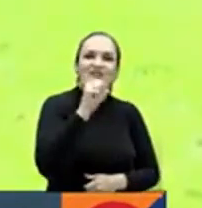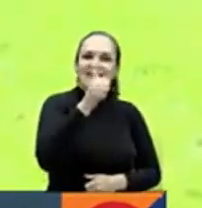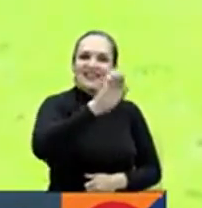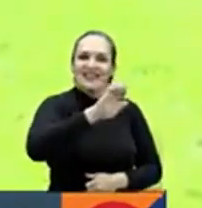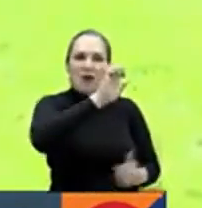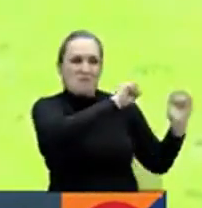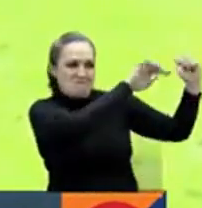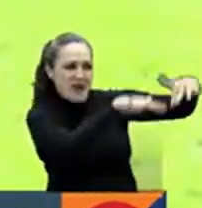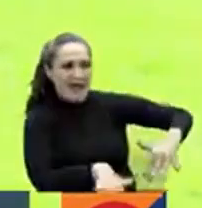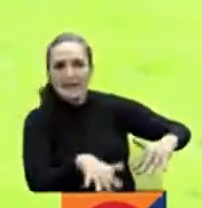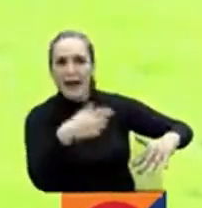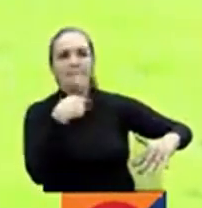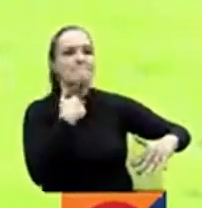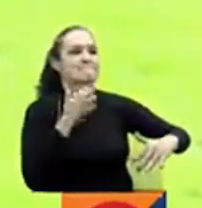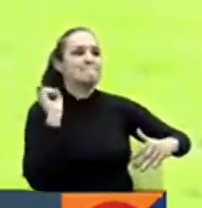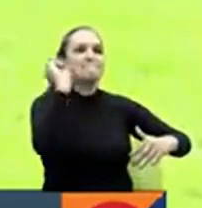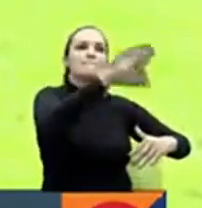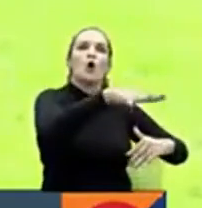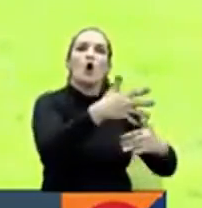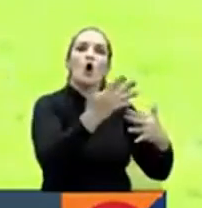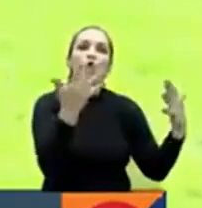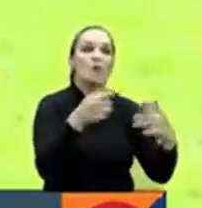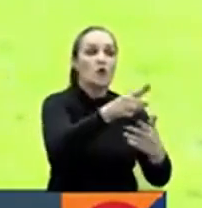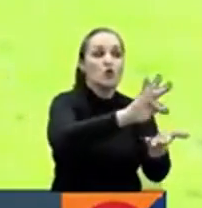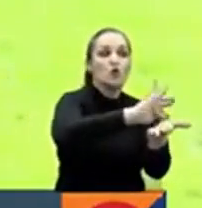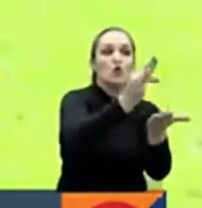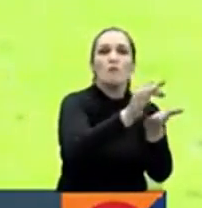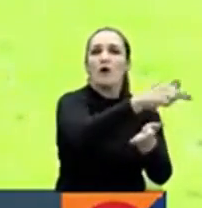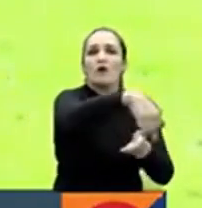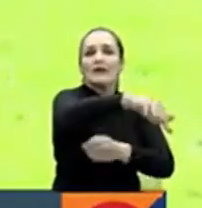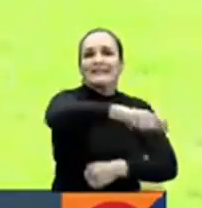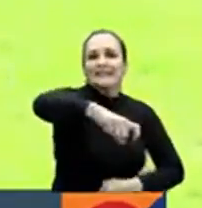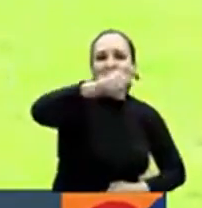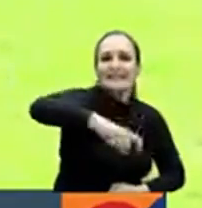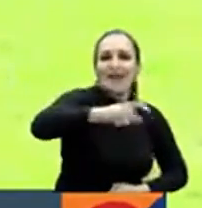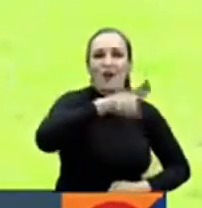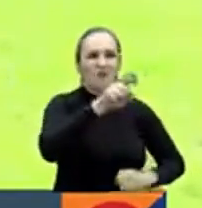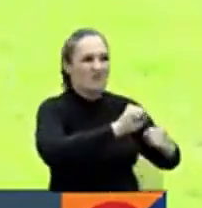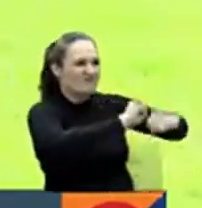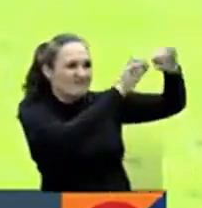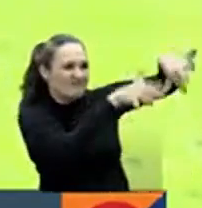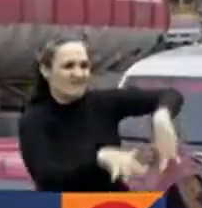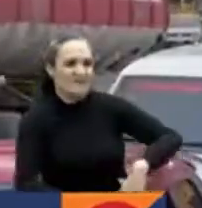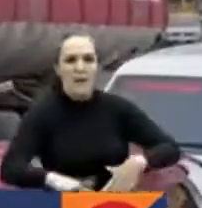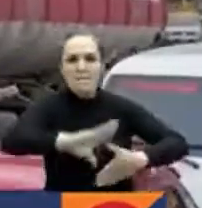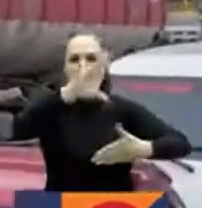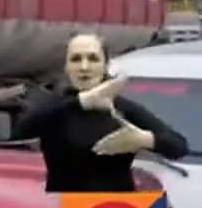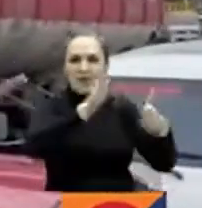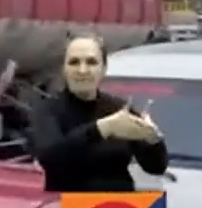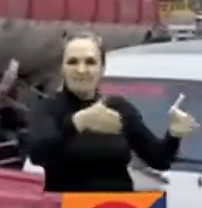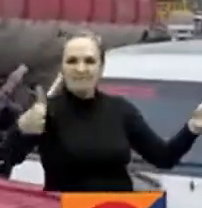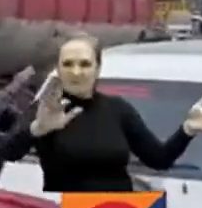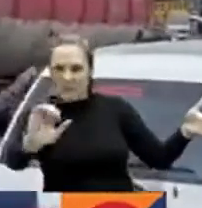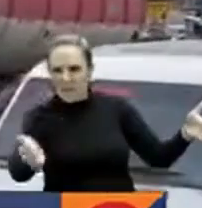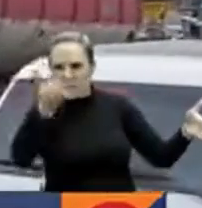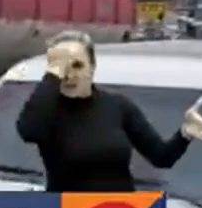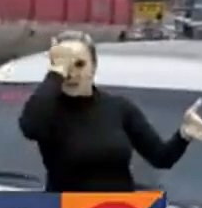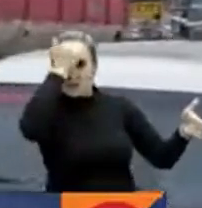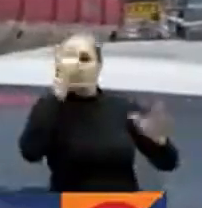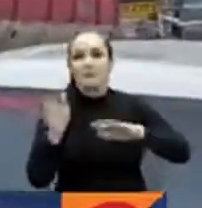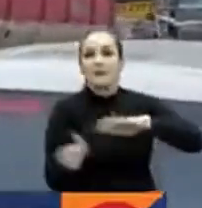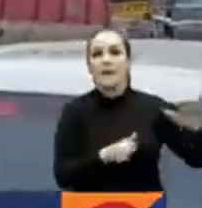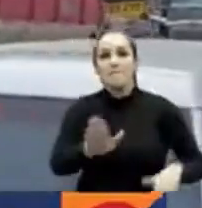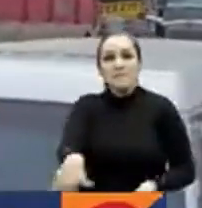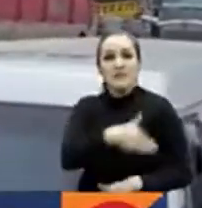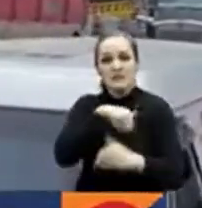Apoyando a esa comunidad de Tumaco que tanto la necesita por la situación del derrumbe de la vía panamericana. Por su parte, la ministra de Minas